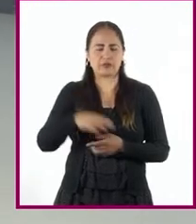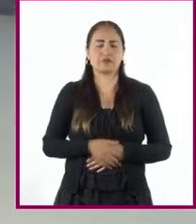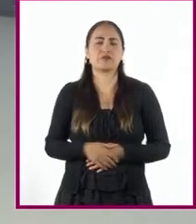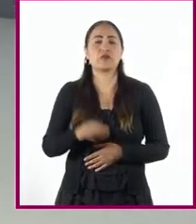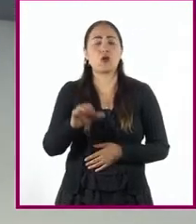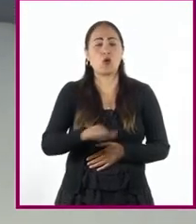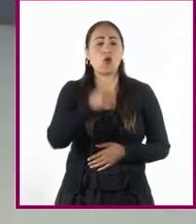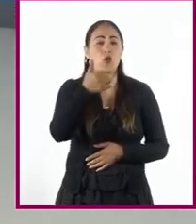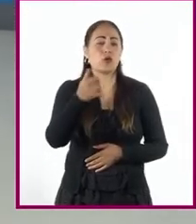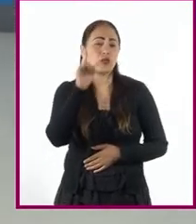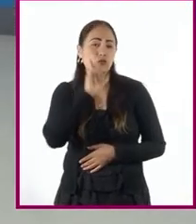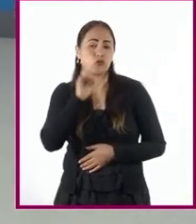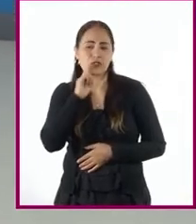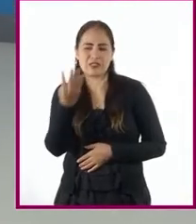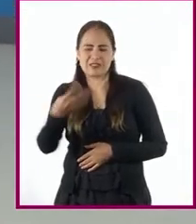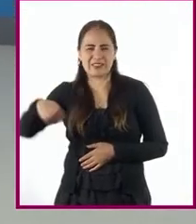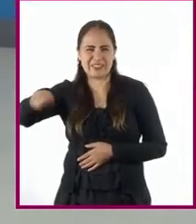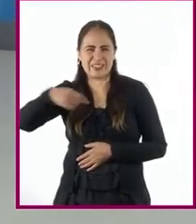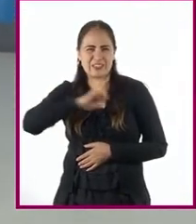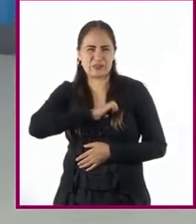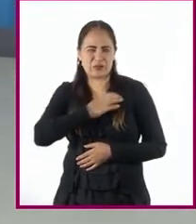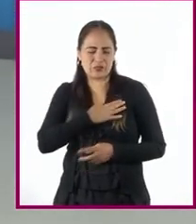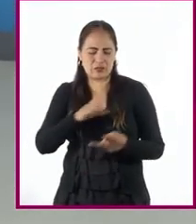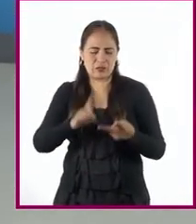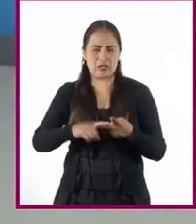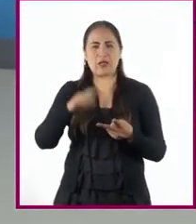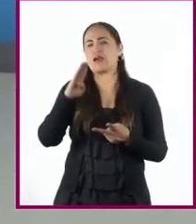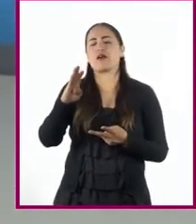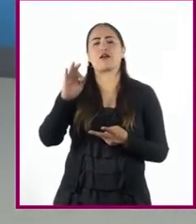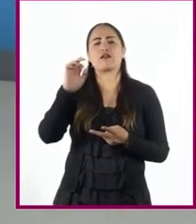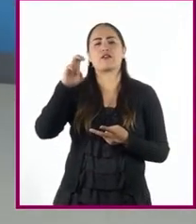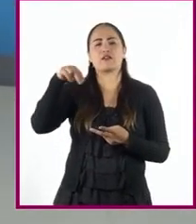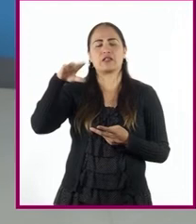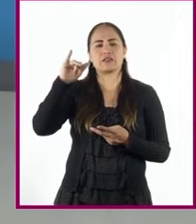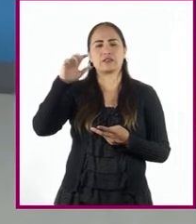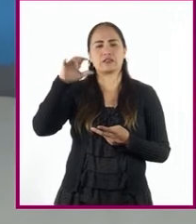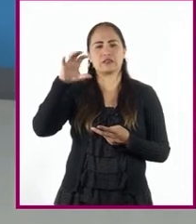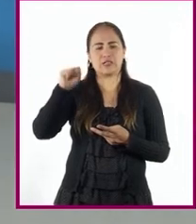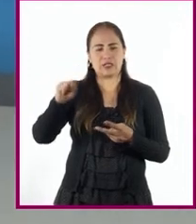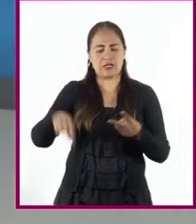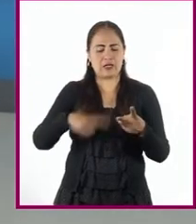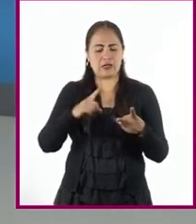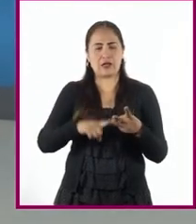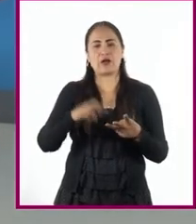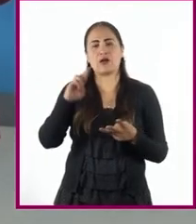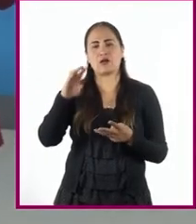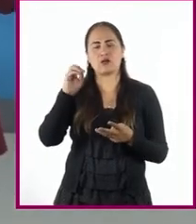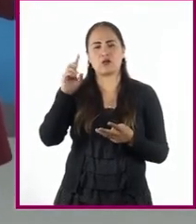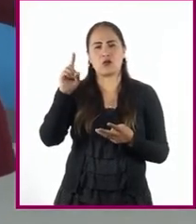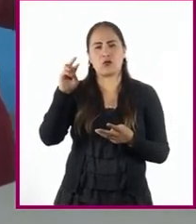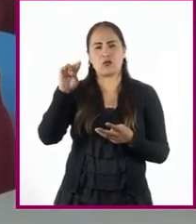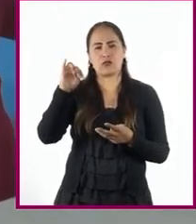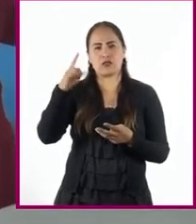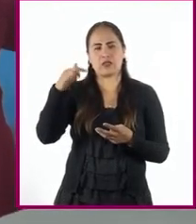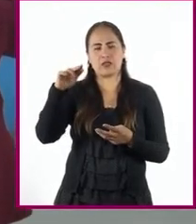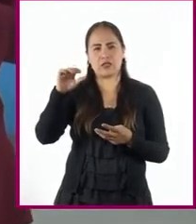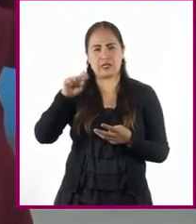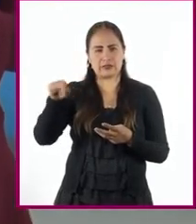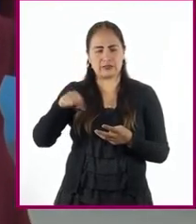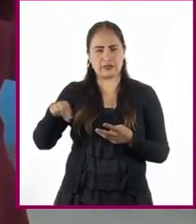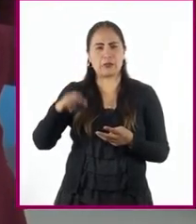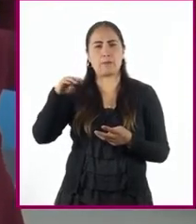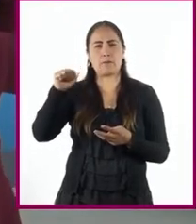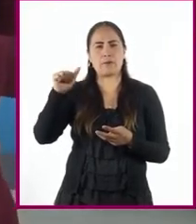Beatriz Palacios, Francisca Ordaz, Beatriz Ordaz, Isabel Rodríguez, María de Vera o